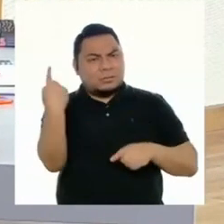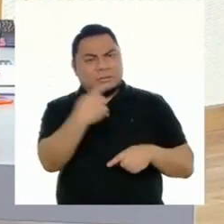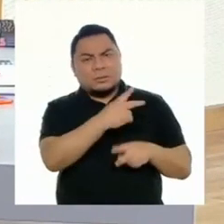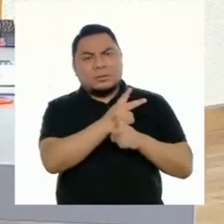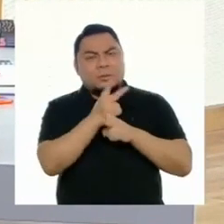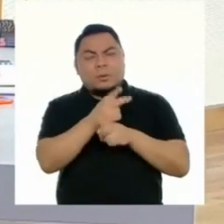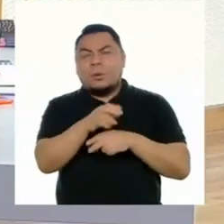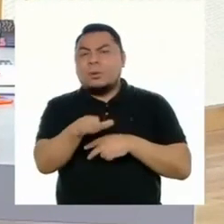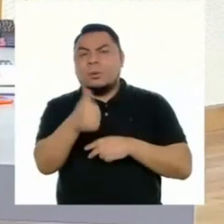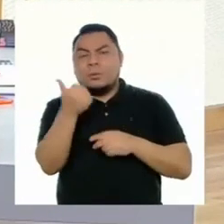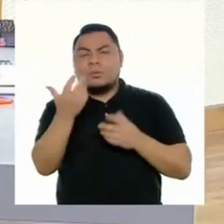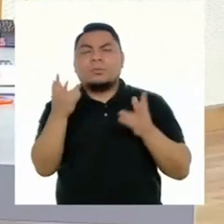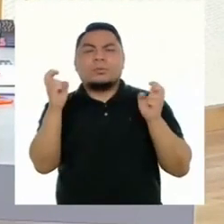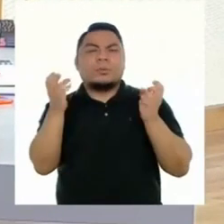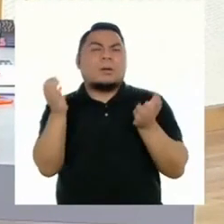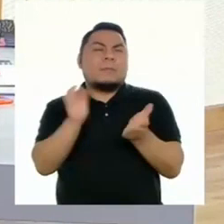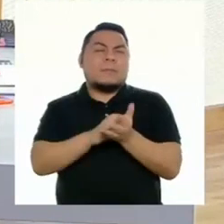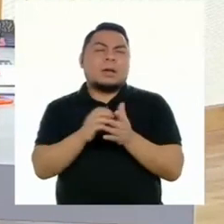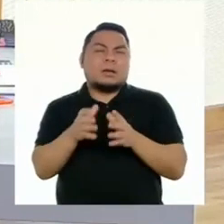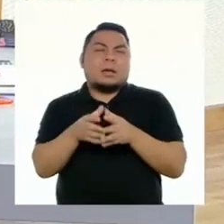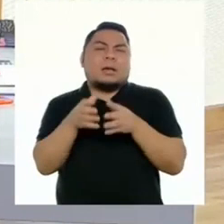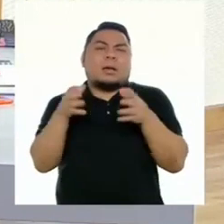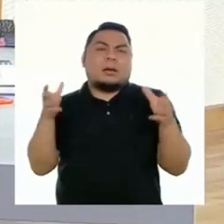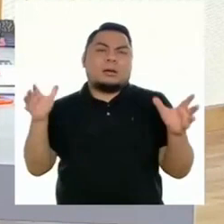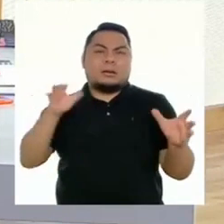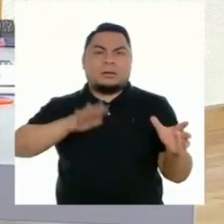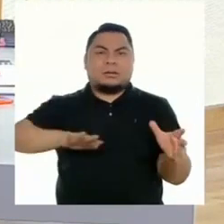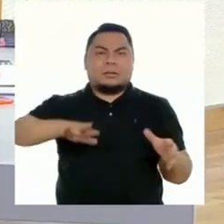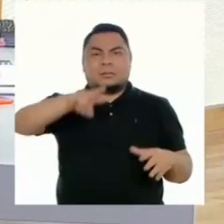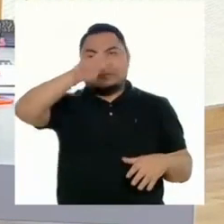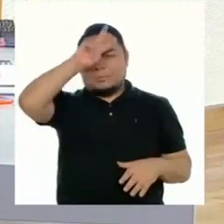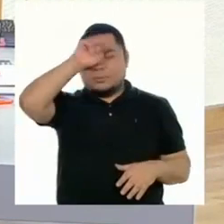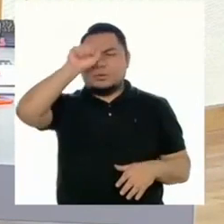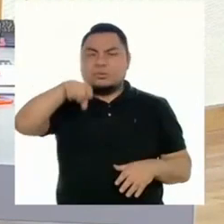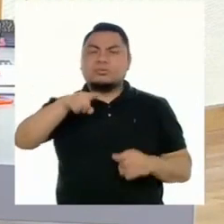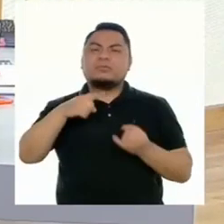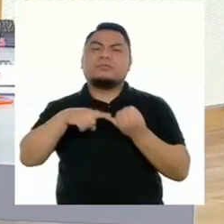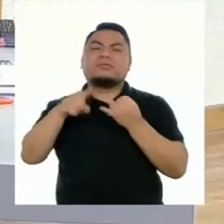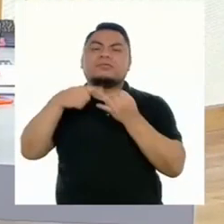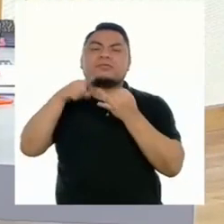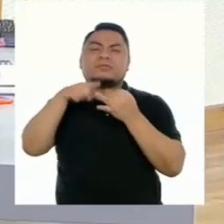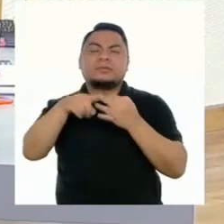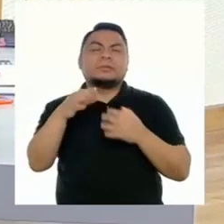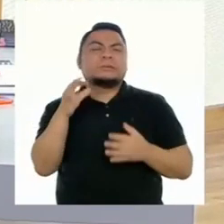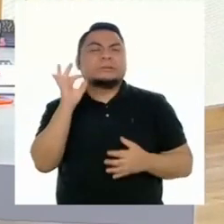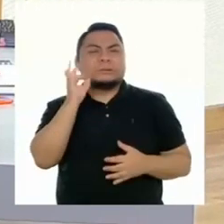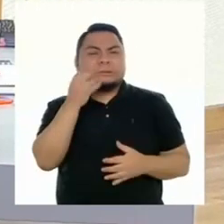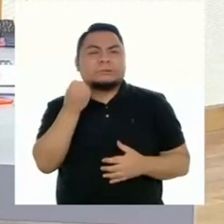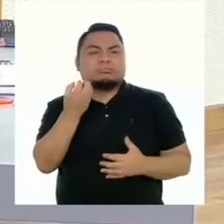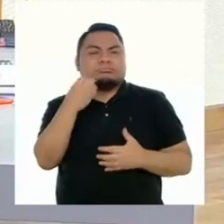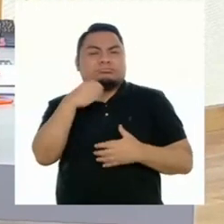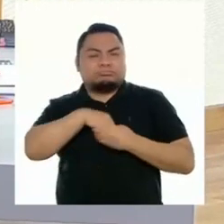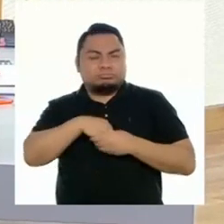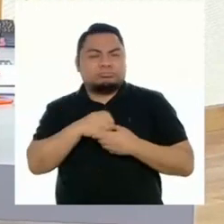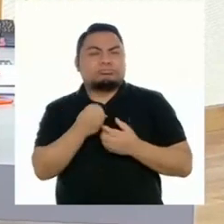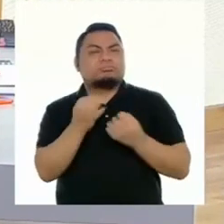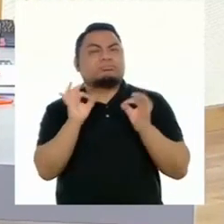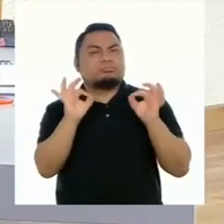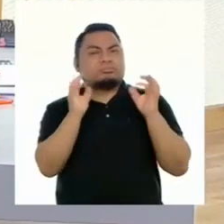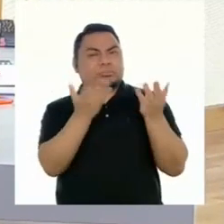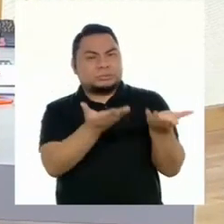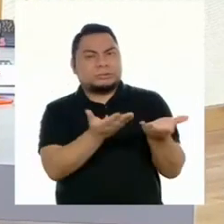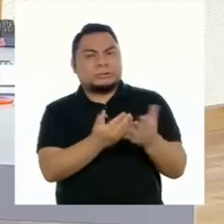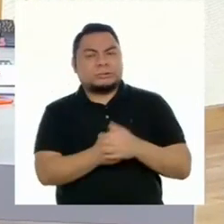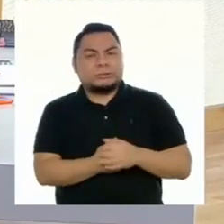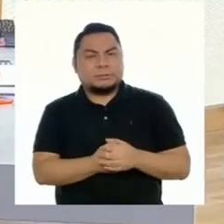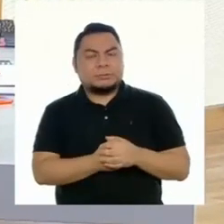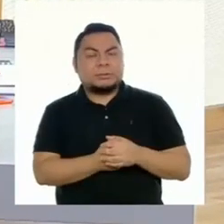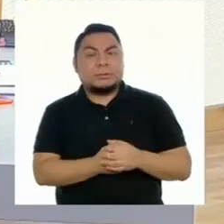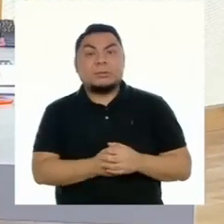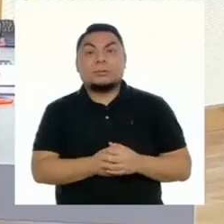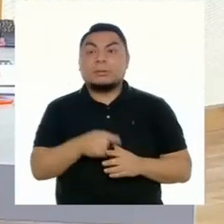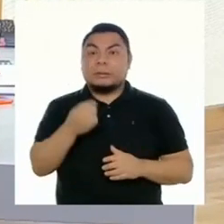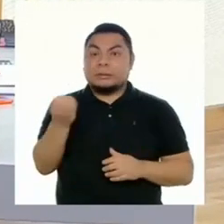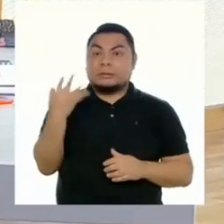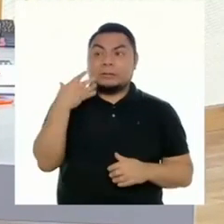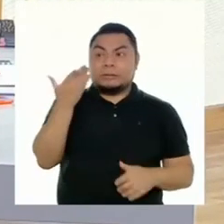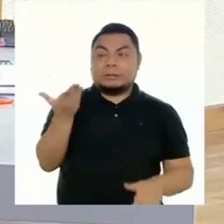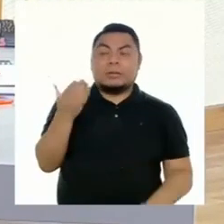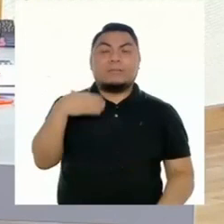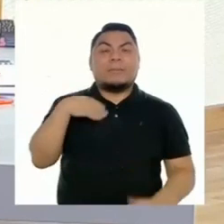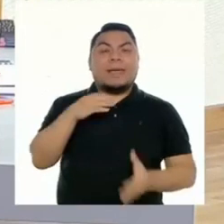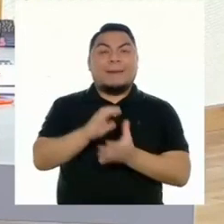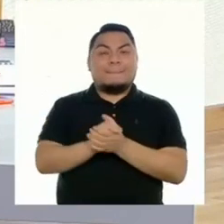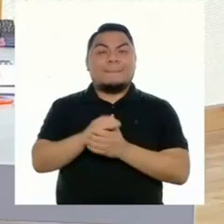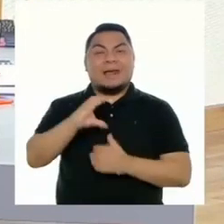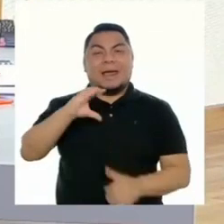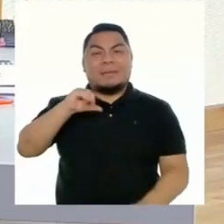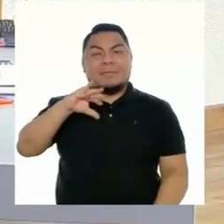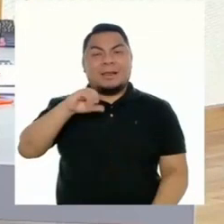por cuidar otros aspectos más globales de nuestro país y su diversidad y riqueza, por ejemplo? Y es que, como mencionó Camila,